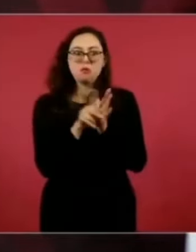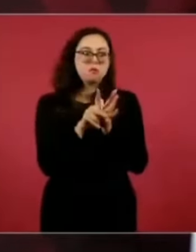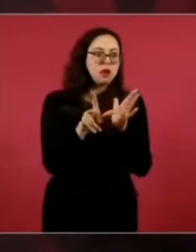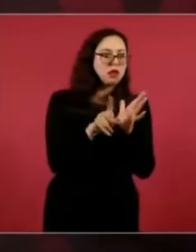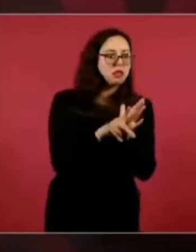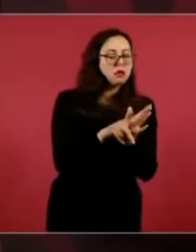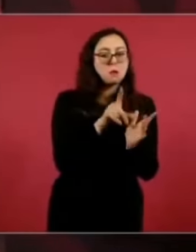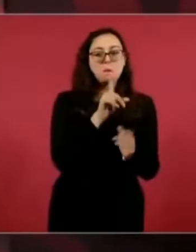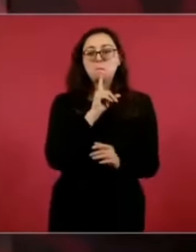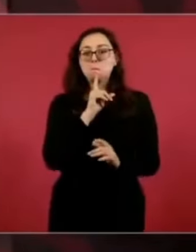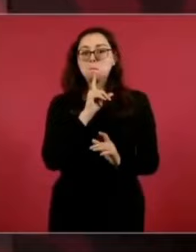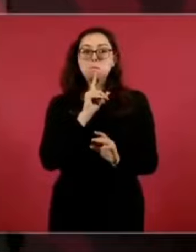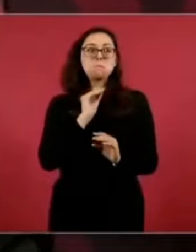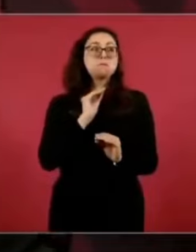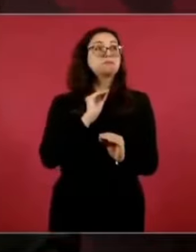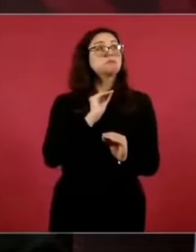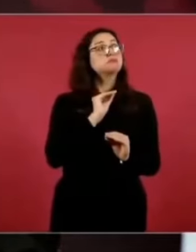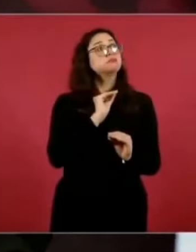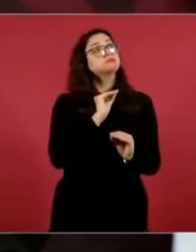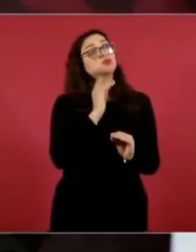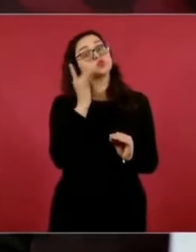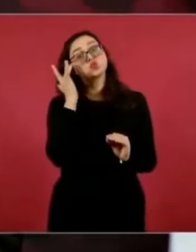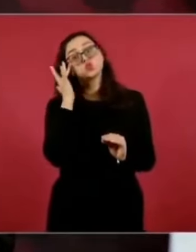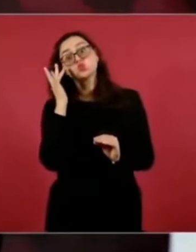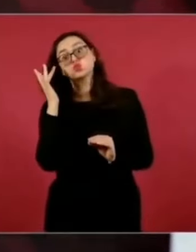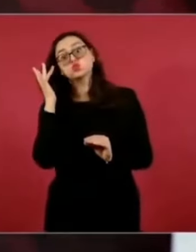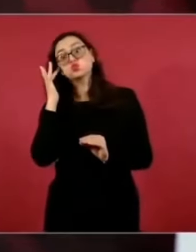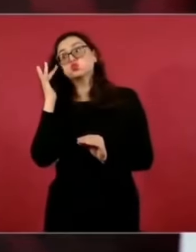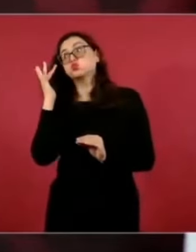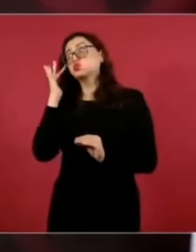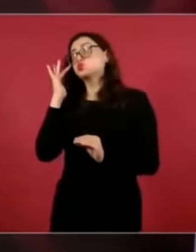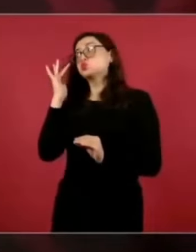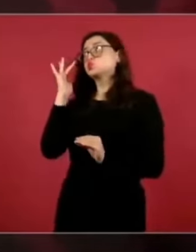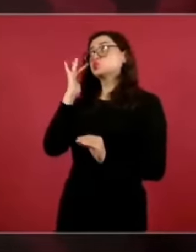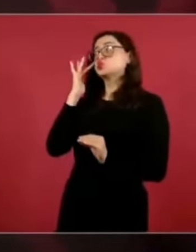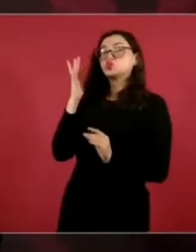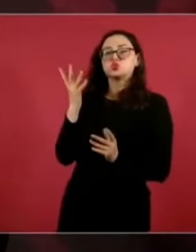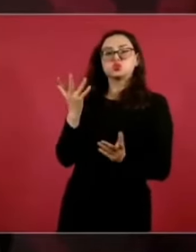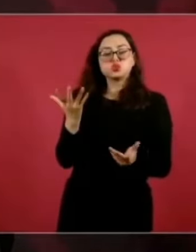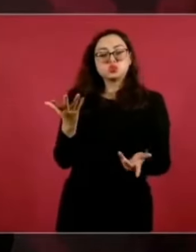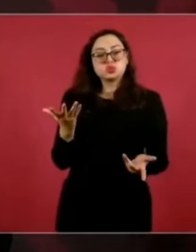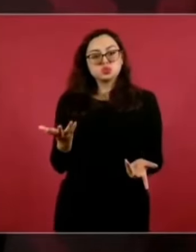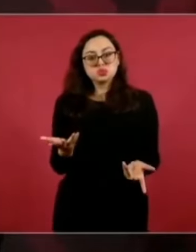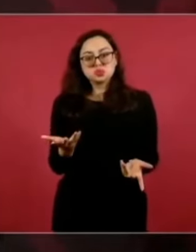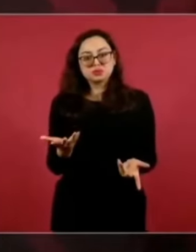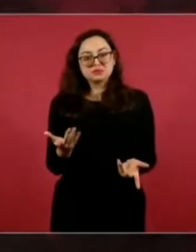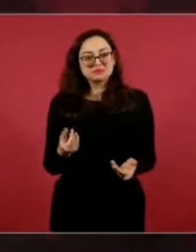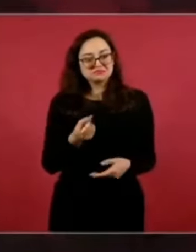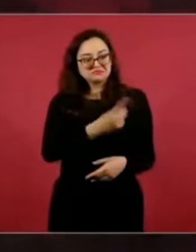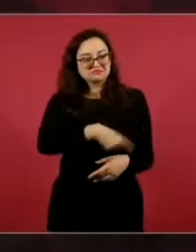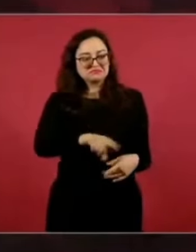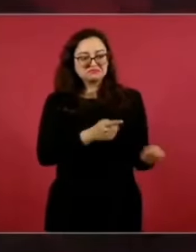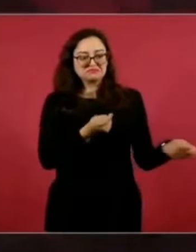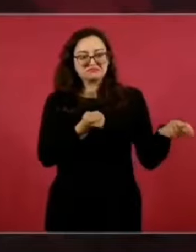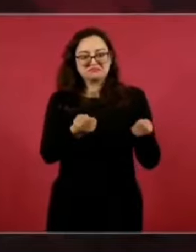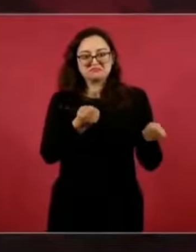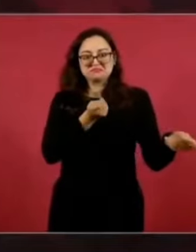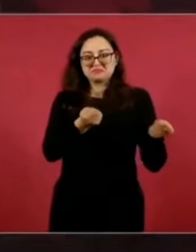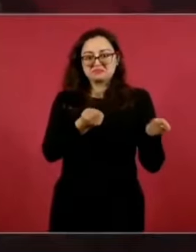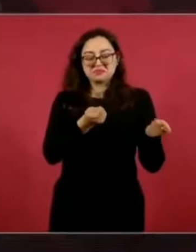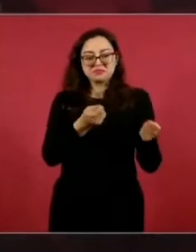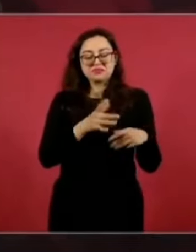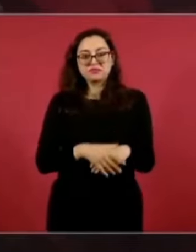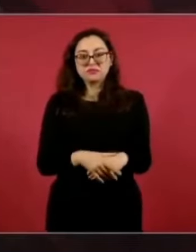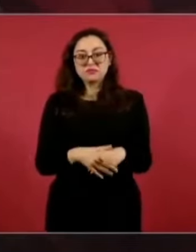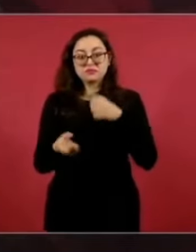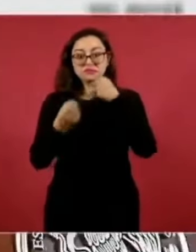controlados, los corresponsales extranjeros.